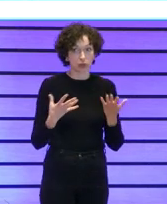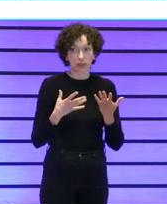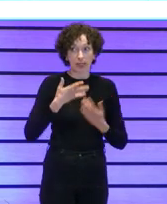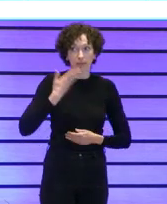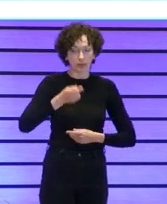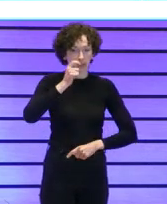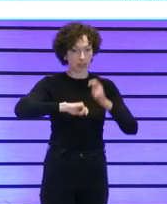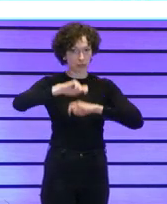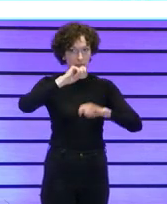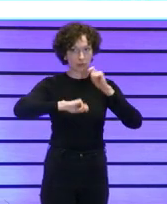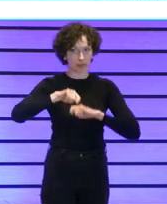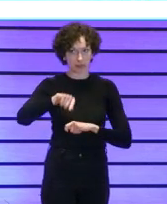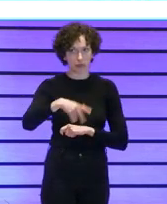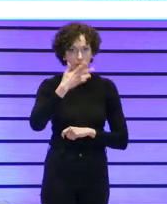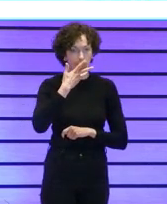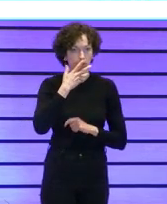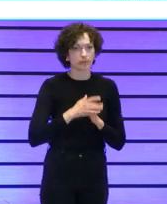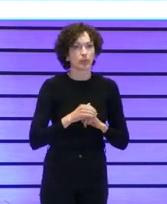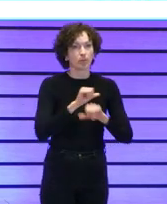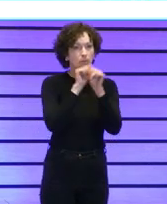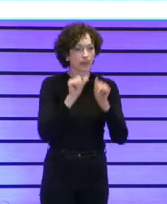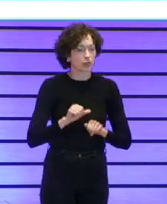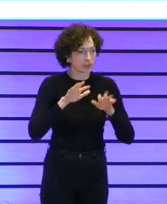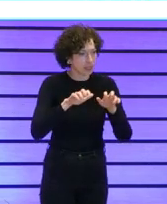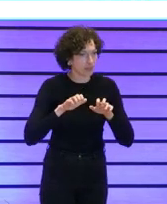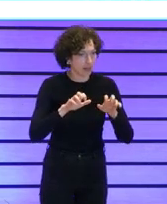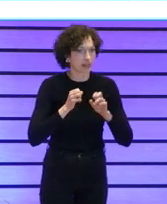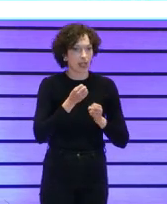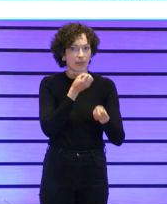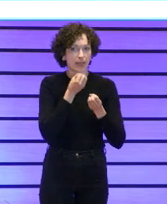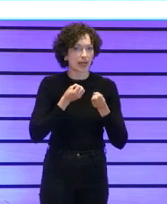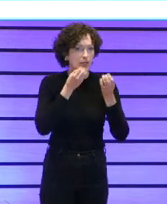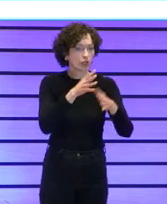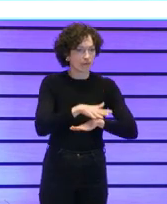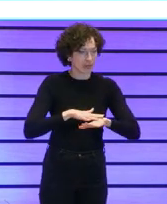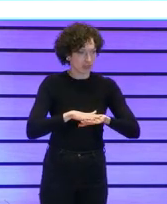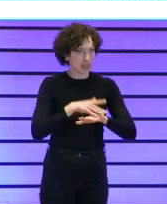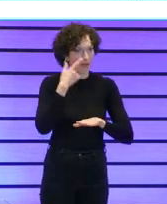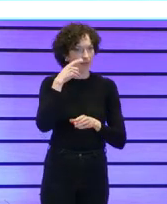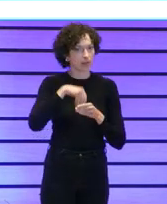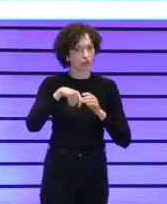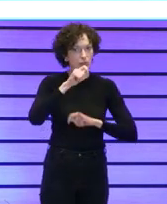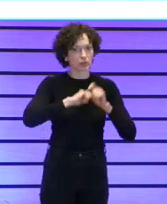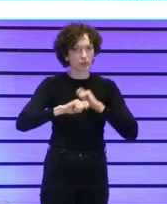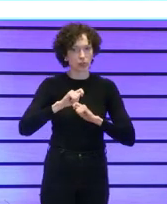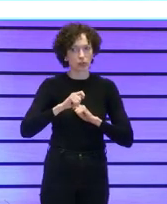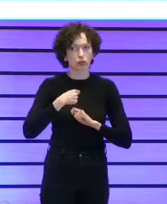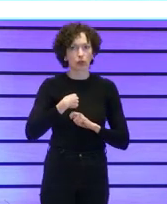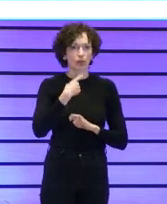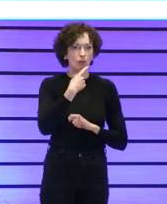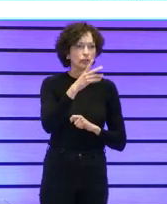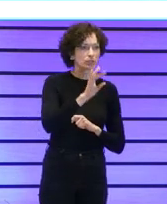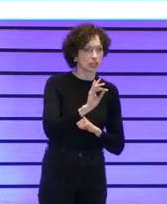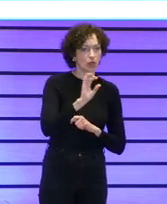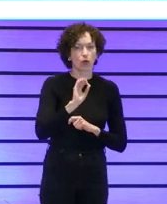conozcamos esto los modelos de aprendizaje las declaraciones básicas ¿cómo en mi organización decimos sí? ¿cómo decimos no?